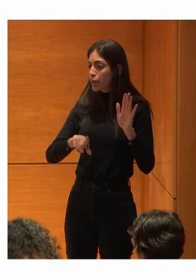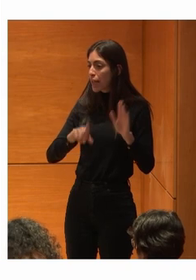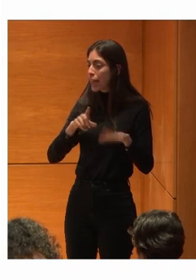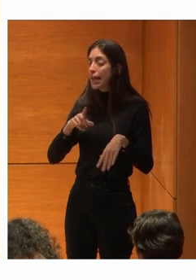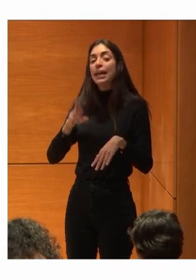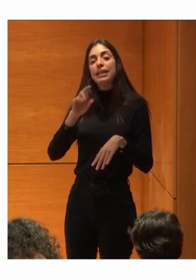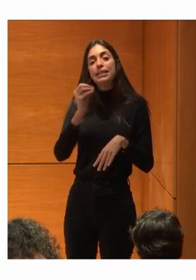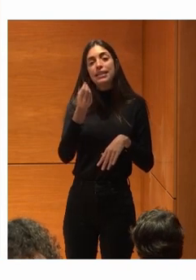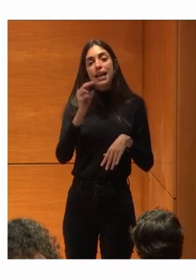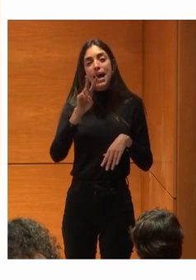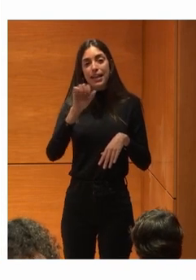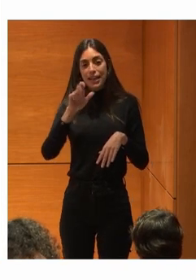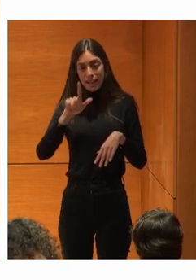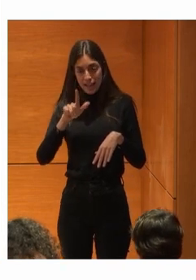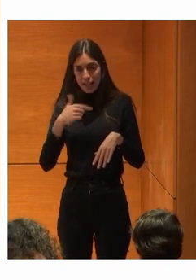Raquel? Raquel?